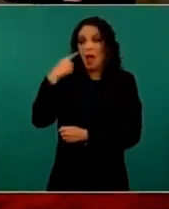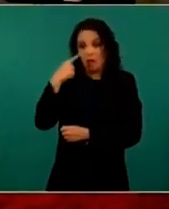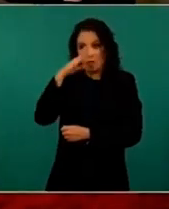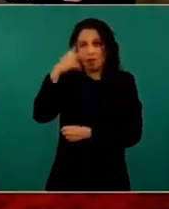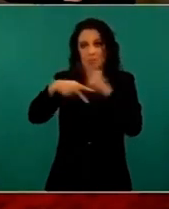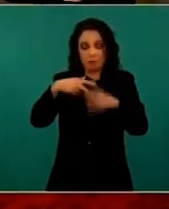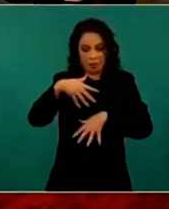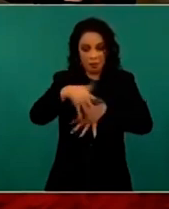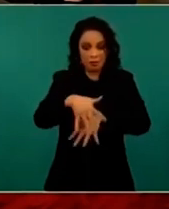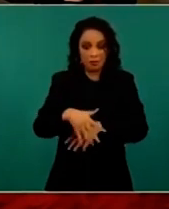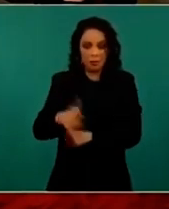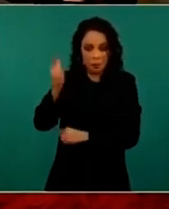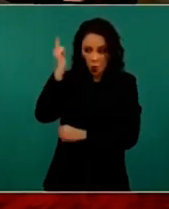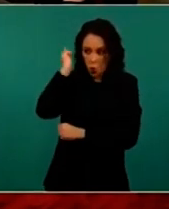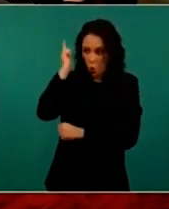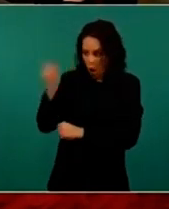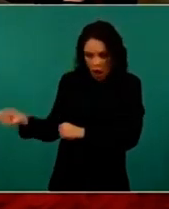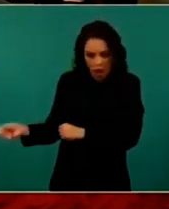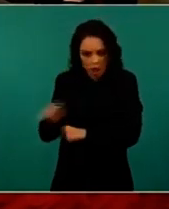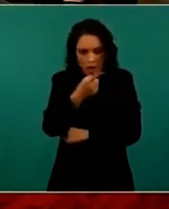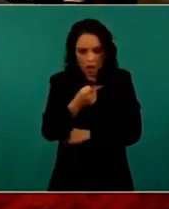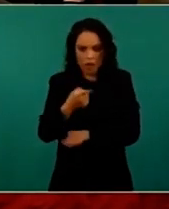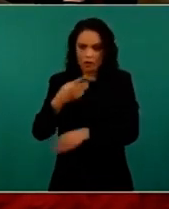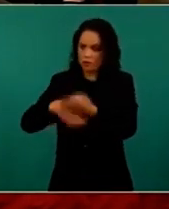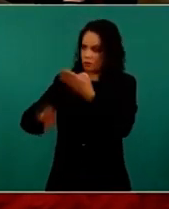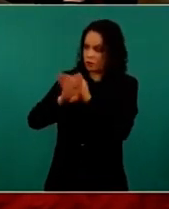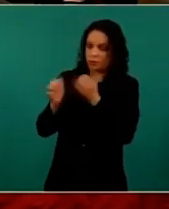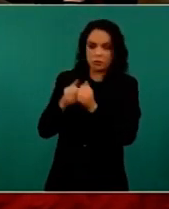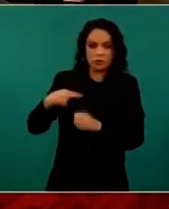Aunque sea para marchar en contra de nosotros, pero que hagan algo.